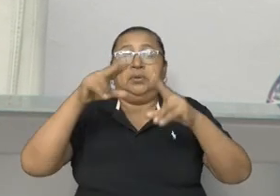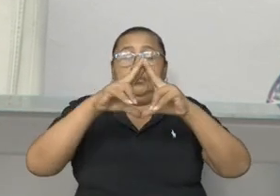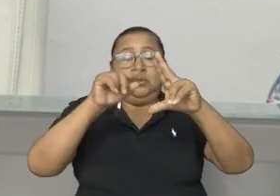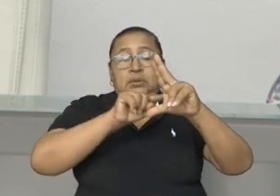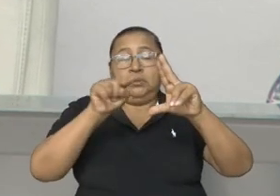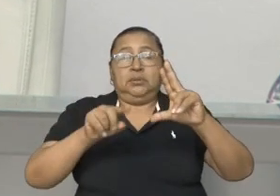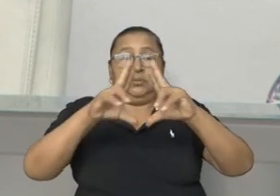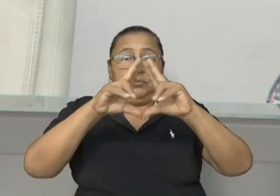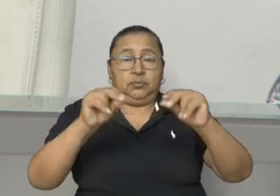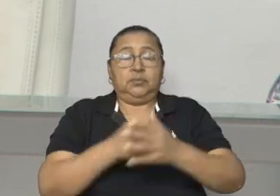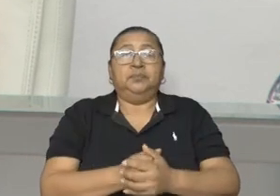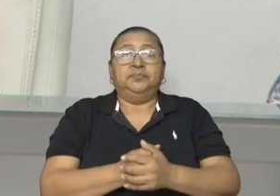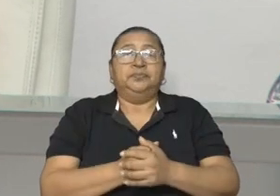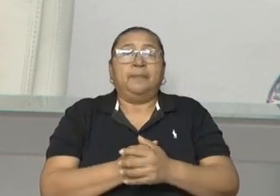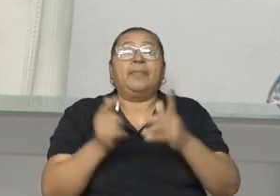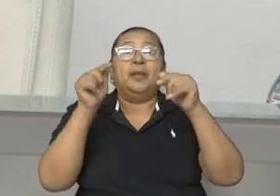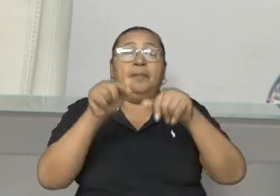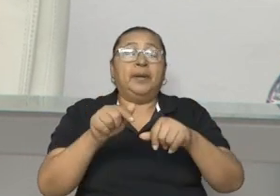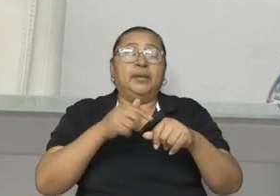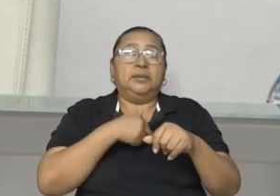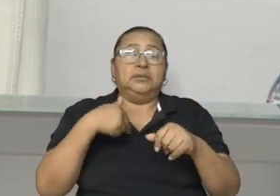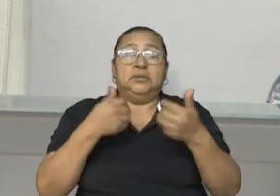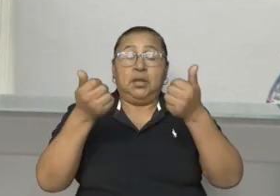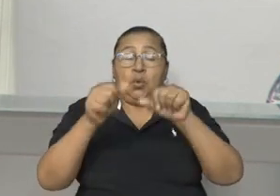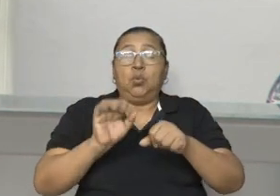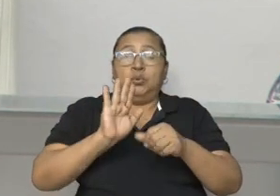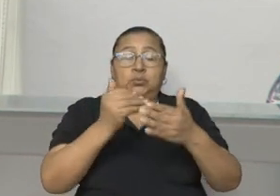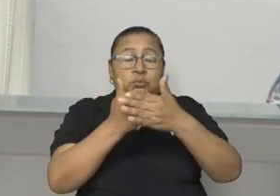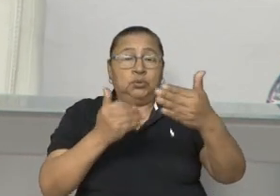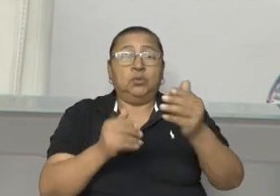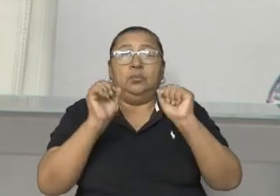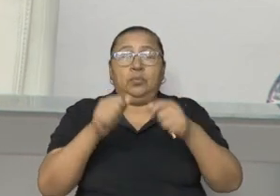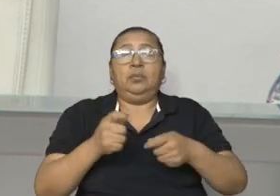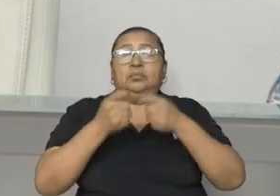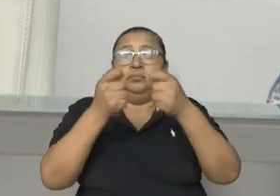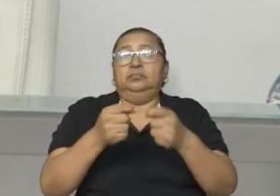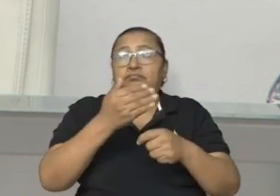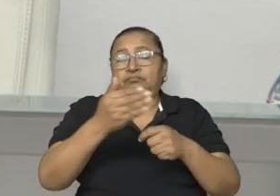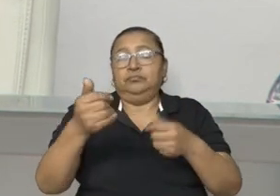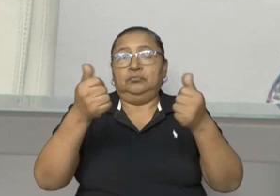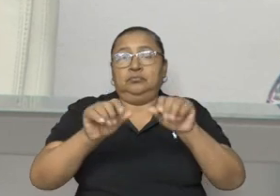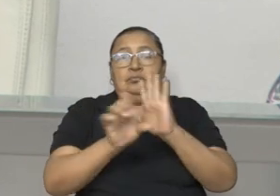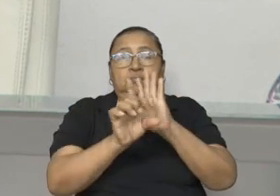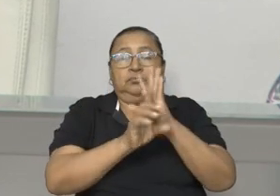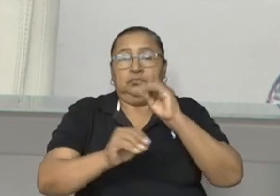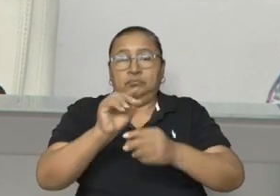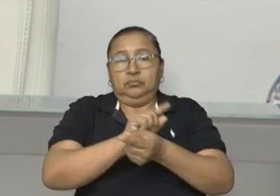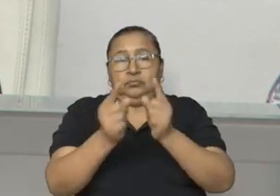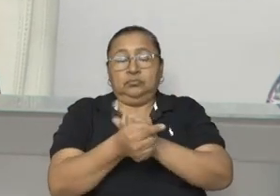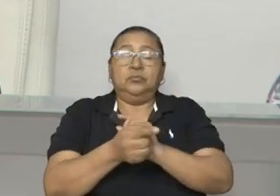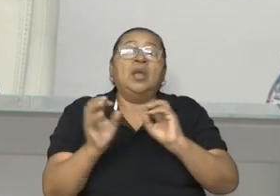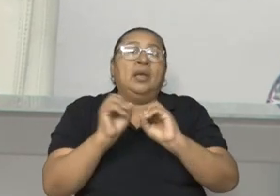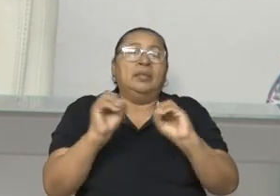Interoceánico de Nicaragua, para que conforme a solicitud se le conceda el trámite de formación de ley. Sin